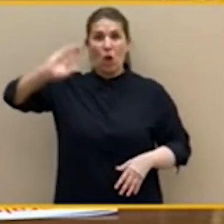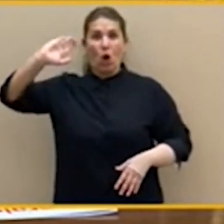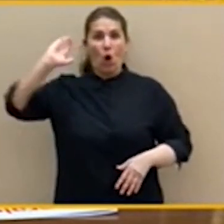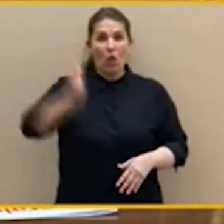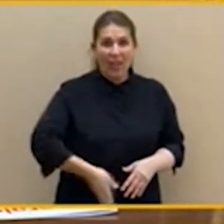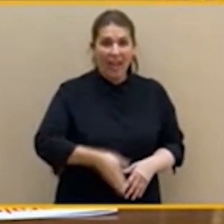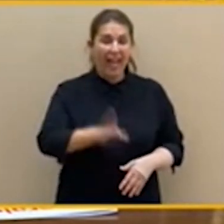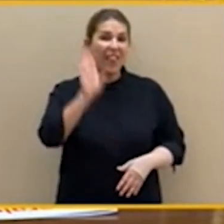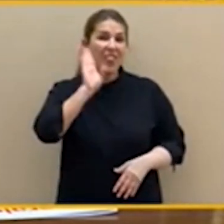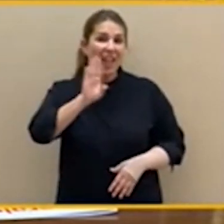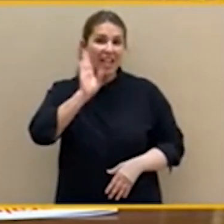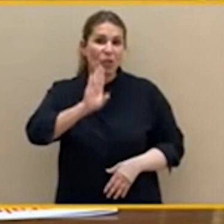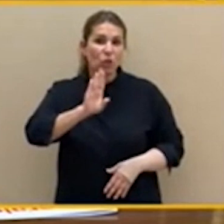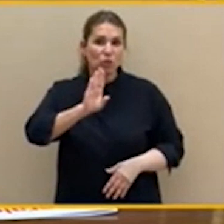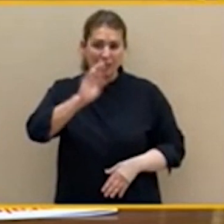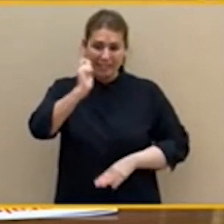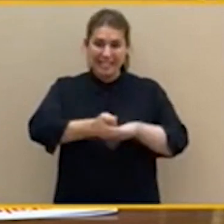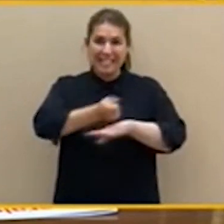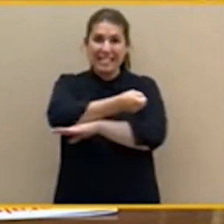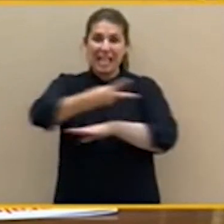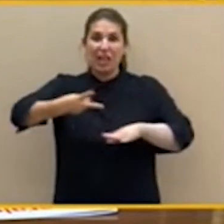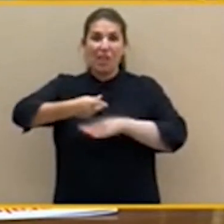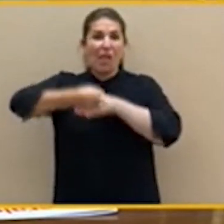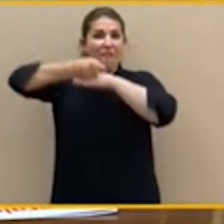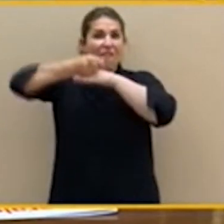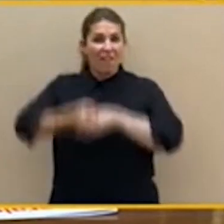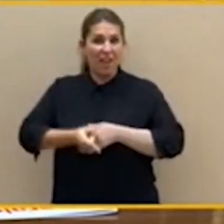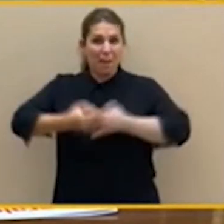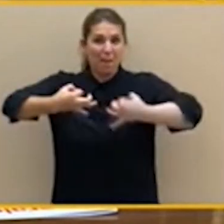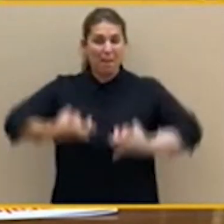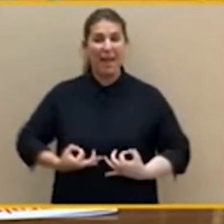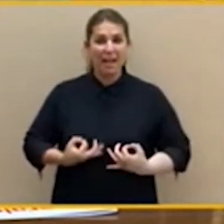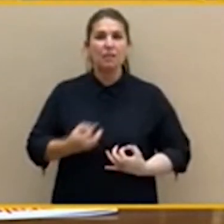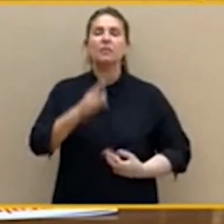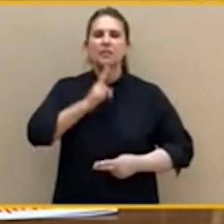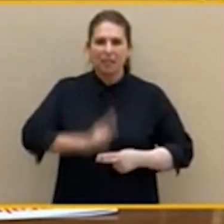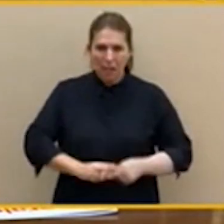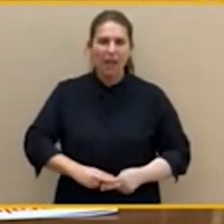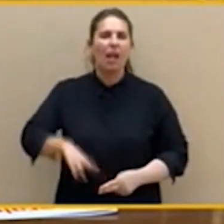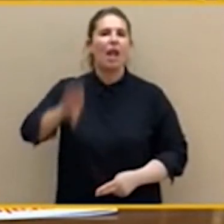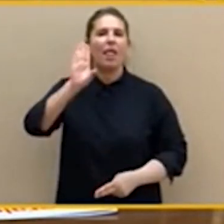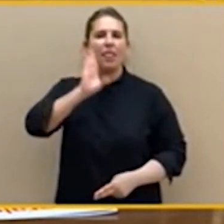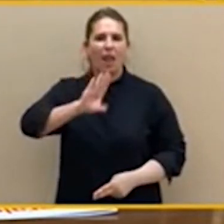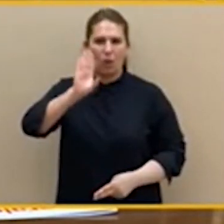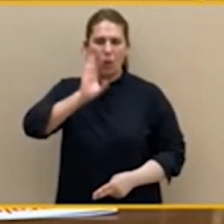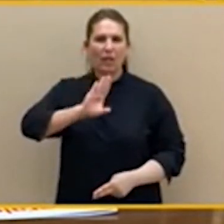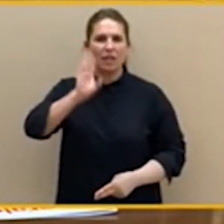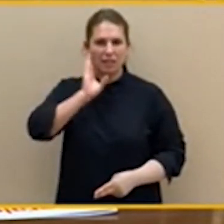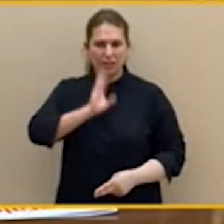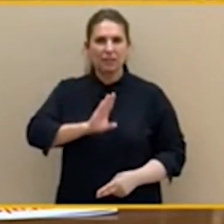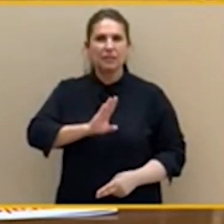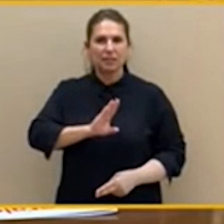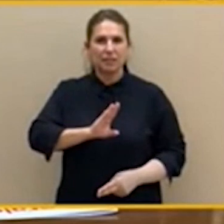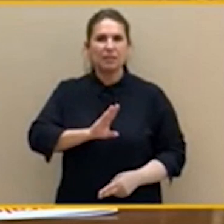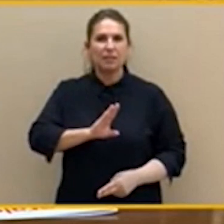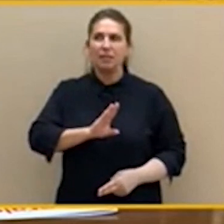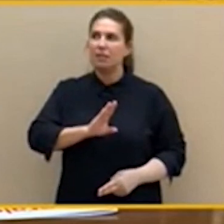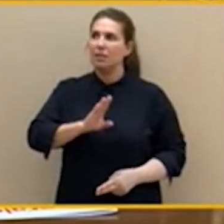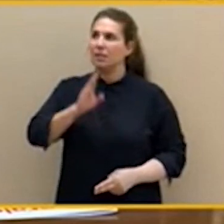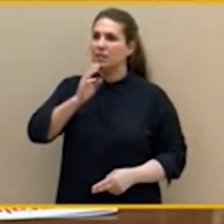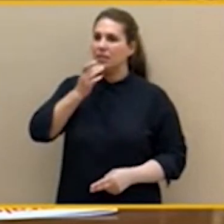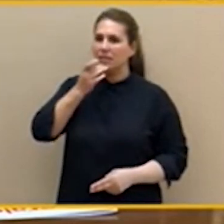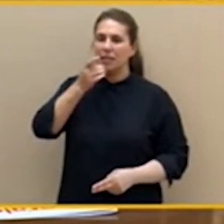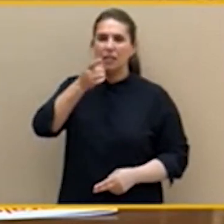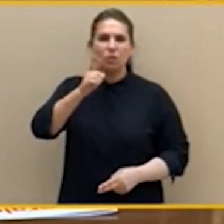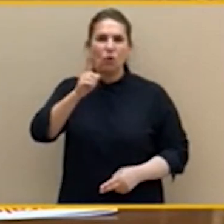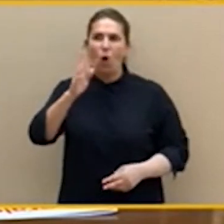Y si no quieren ustedes, o tiene que salir el presidente accidental a intentar salvarle a usted la papeleta, que les digamos que ustedes